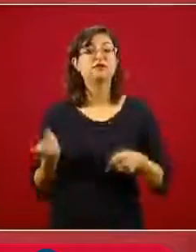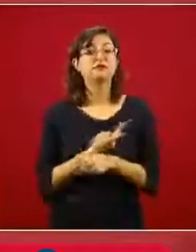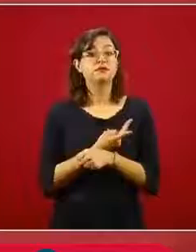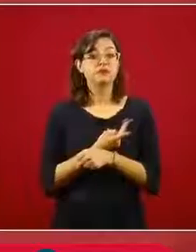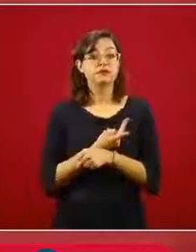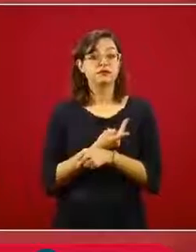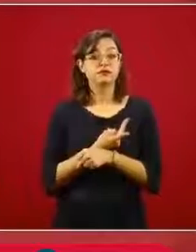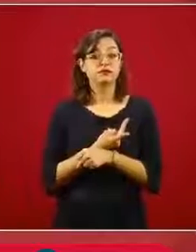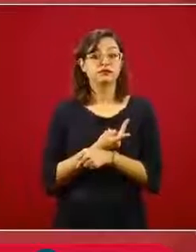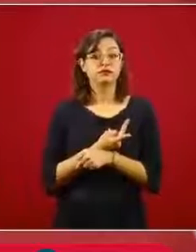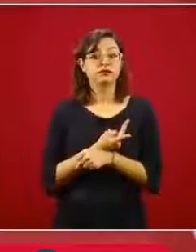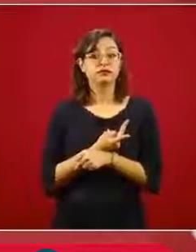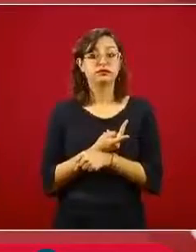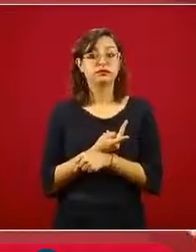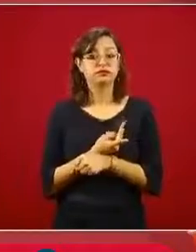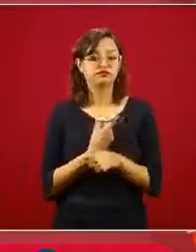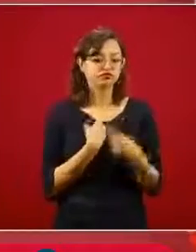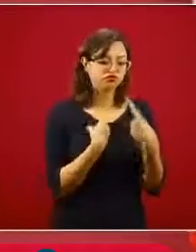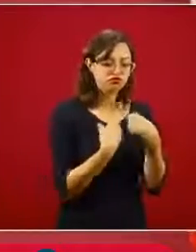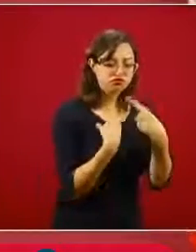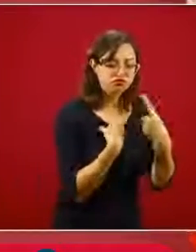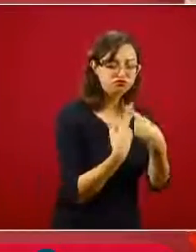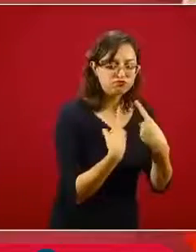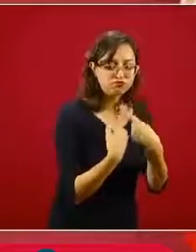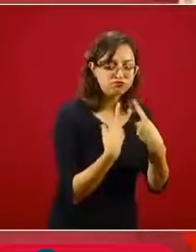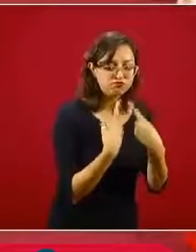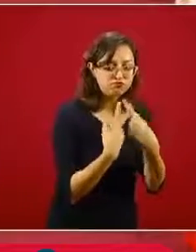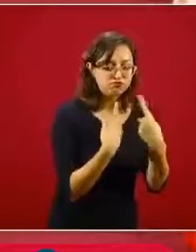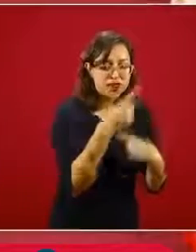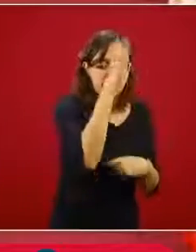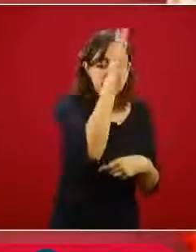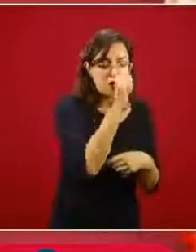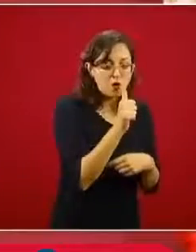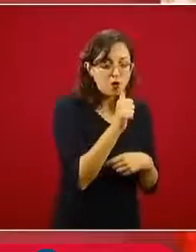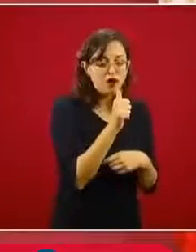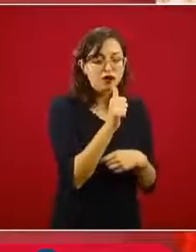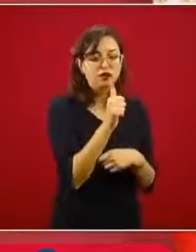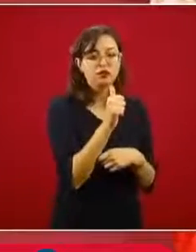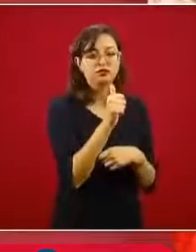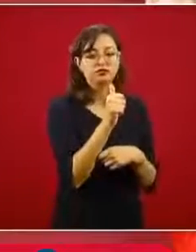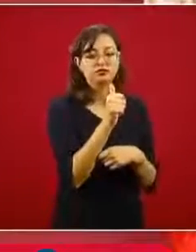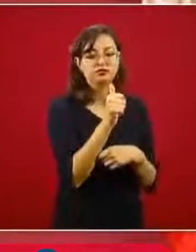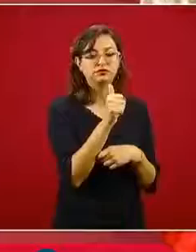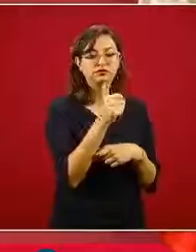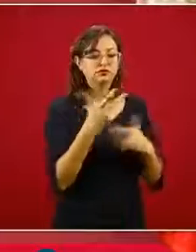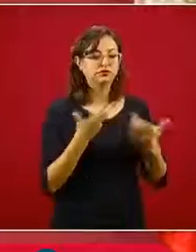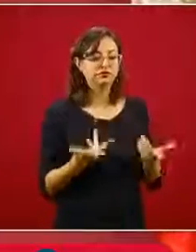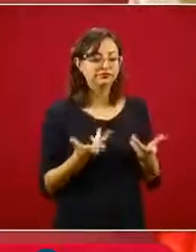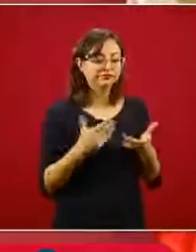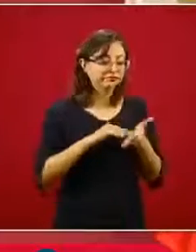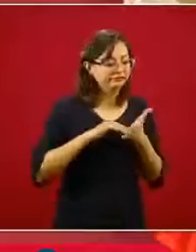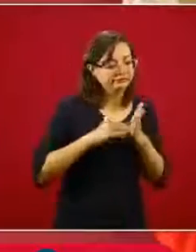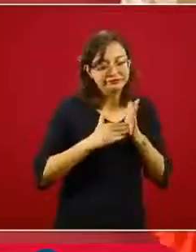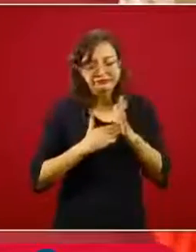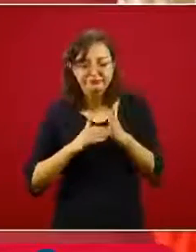se pactó mediante componendas